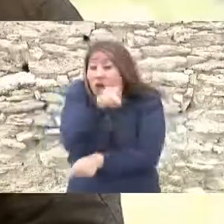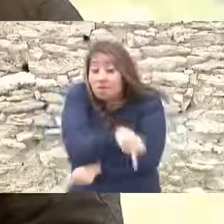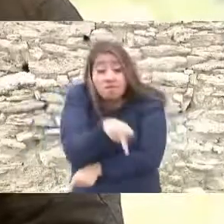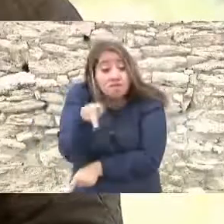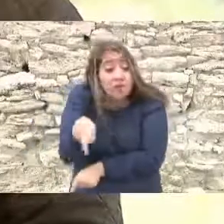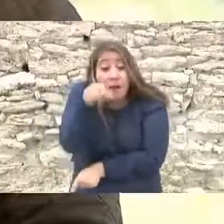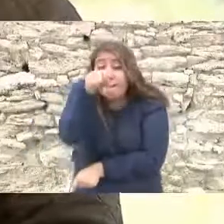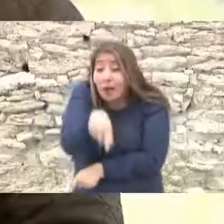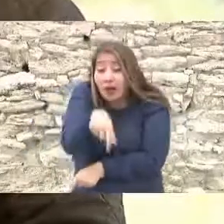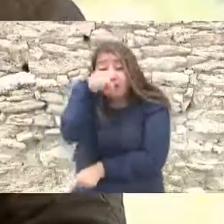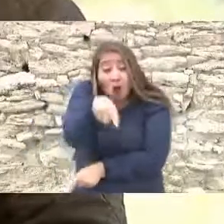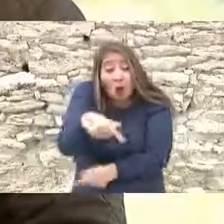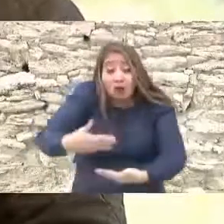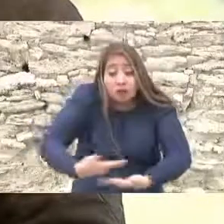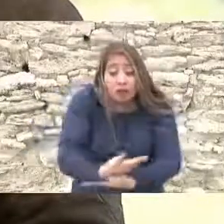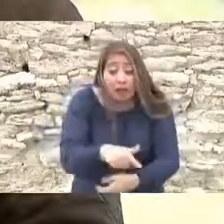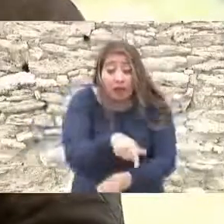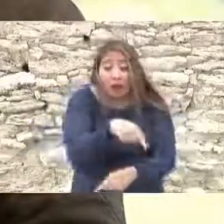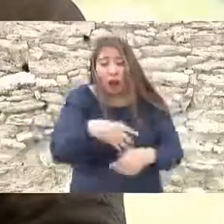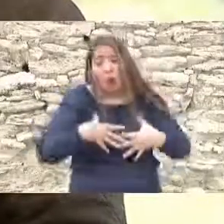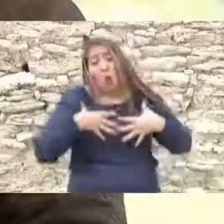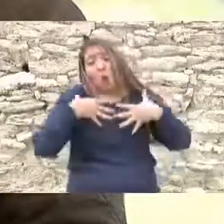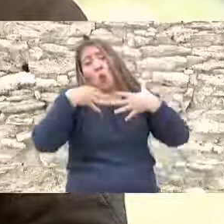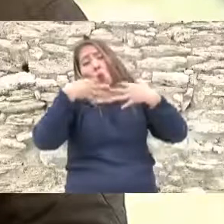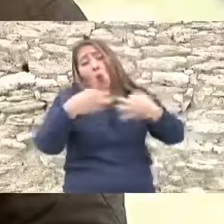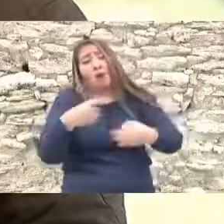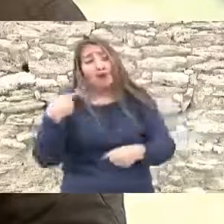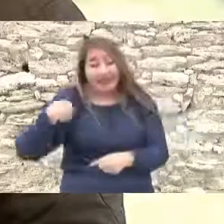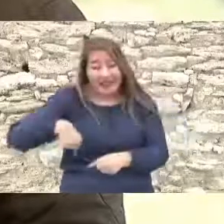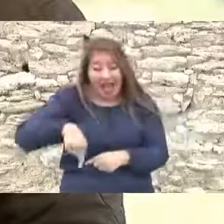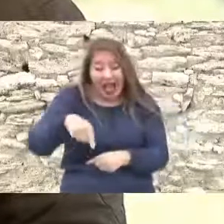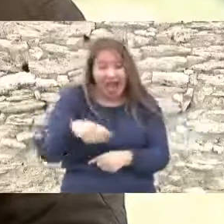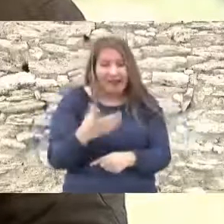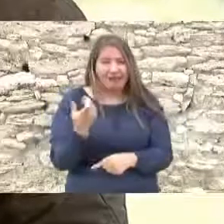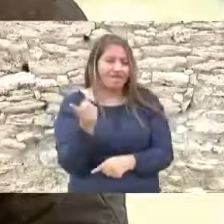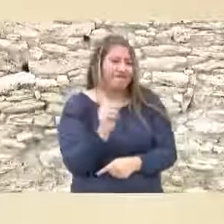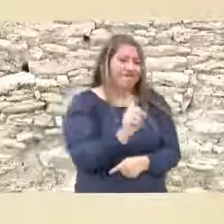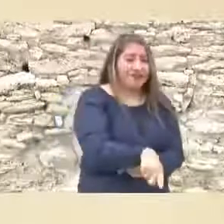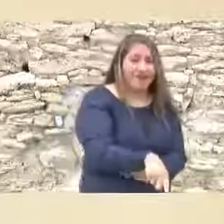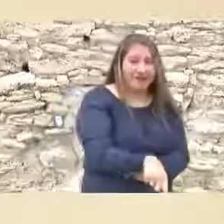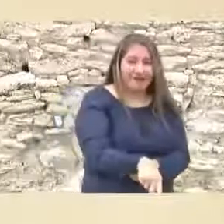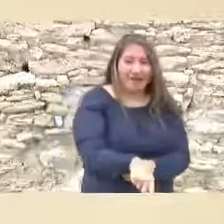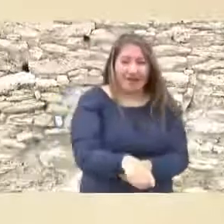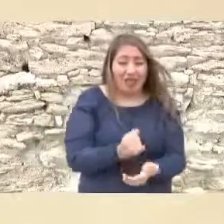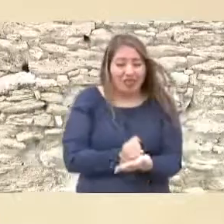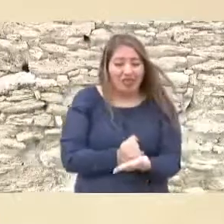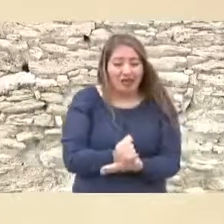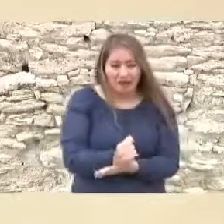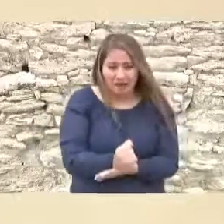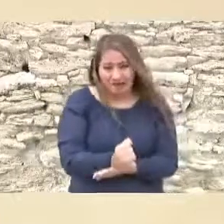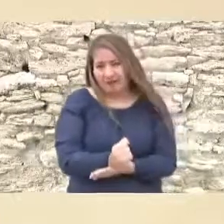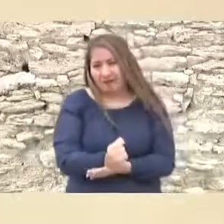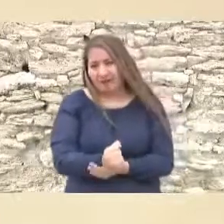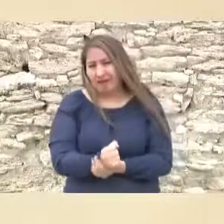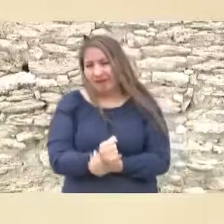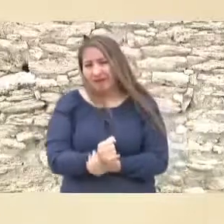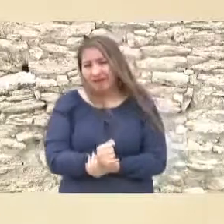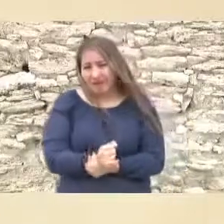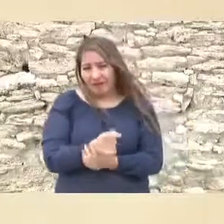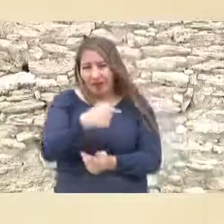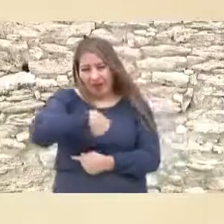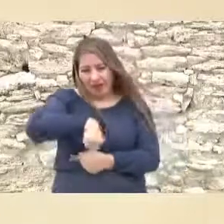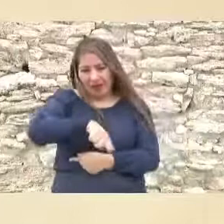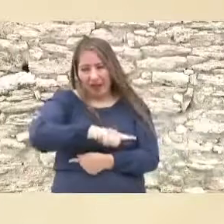que surge por mandato y por decisión de